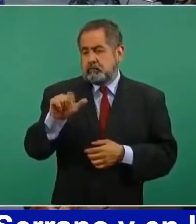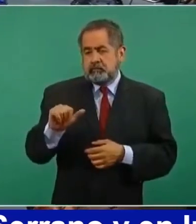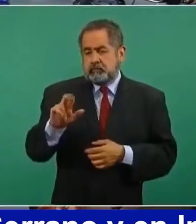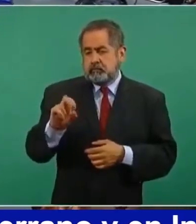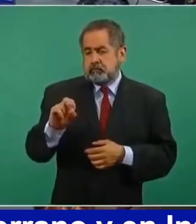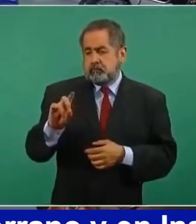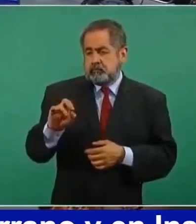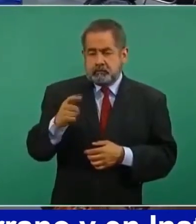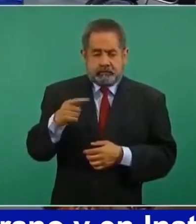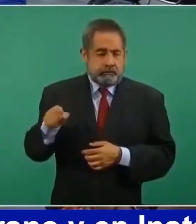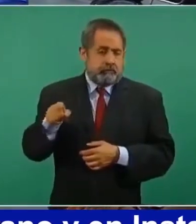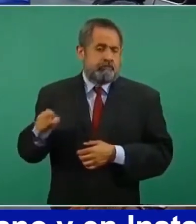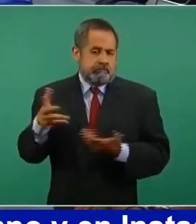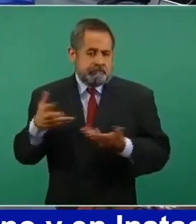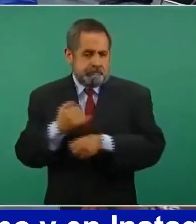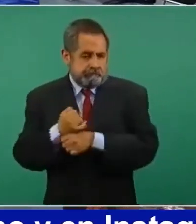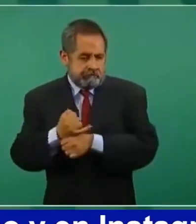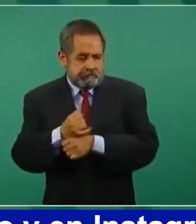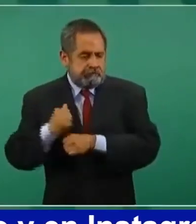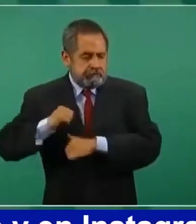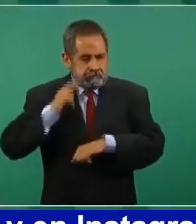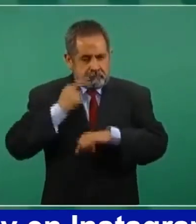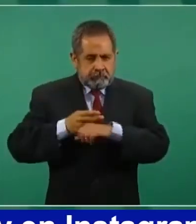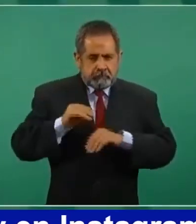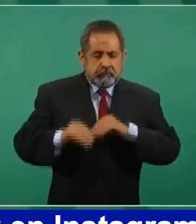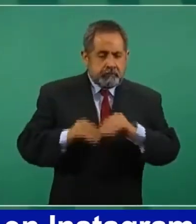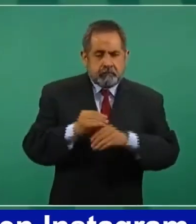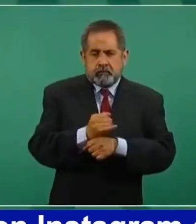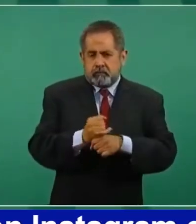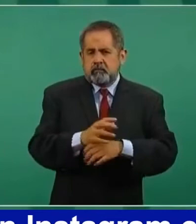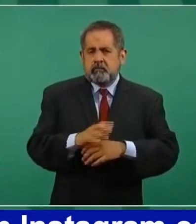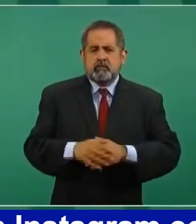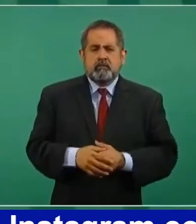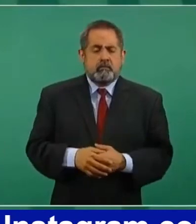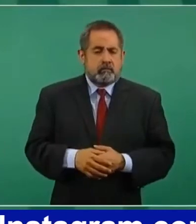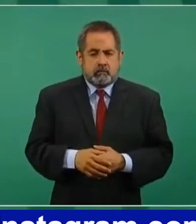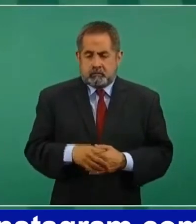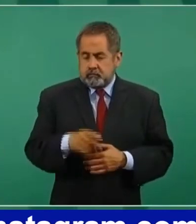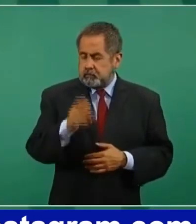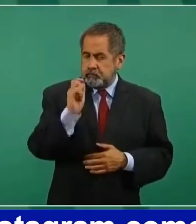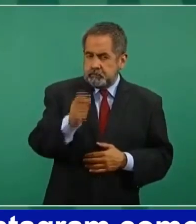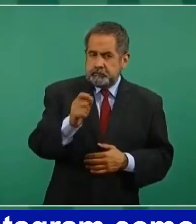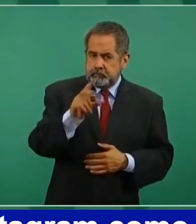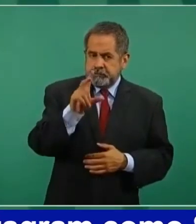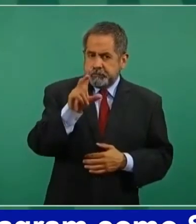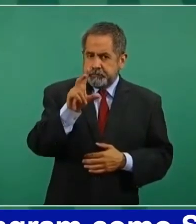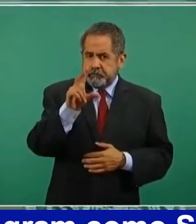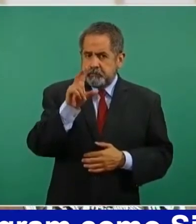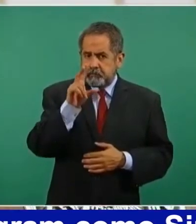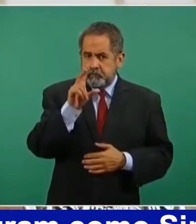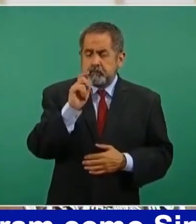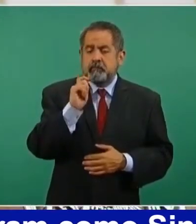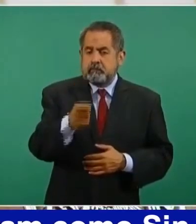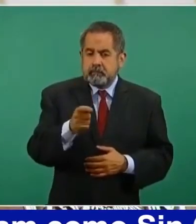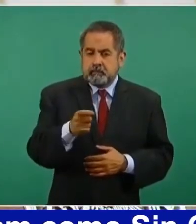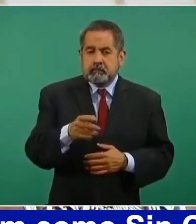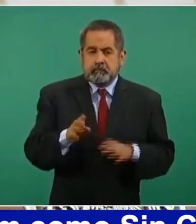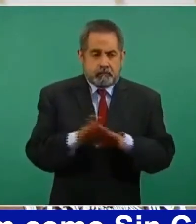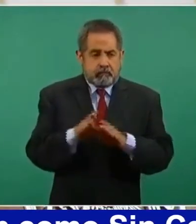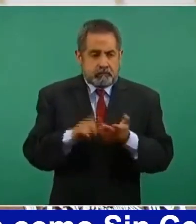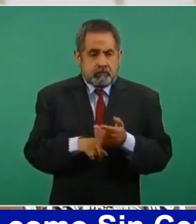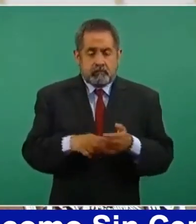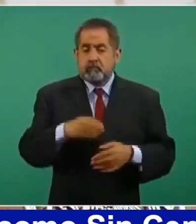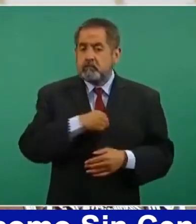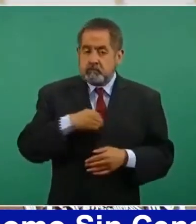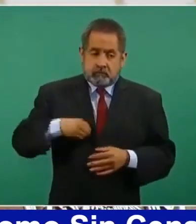se está llevando a cabo esta investigación. No va a impedir el que se